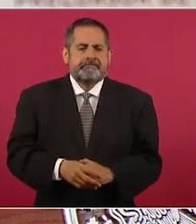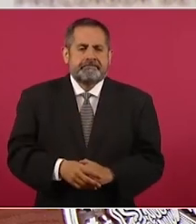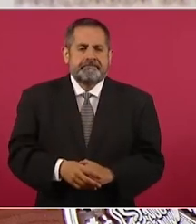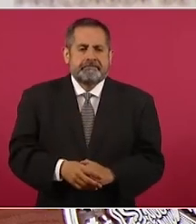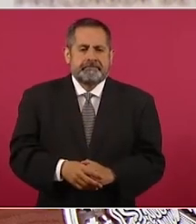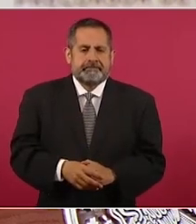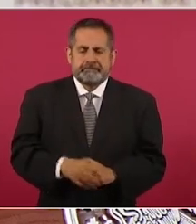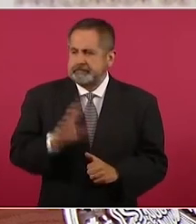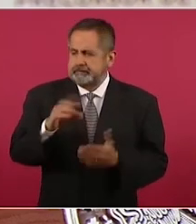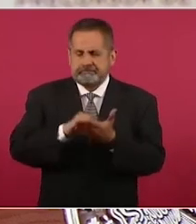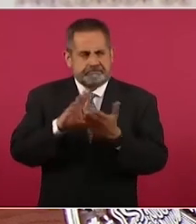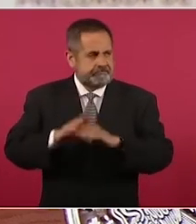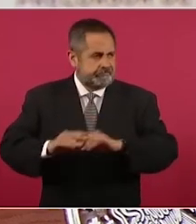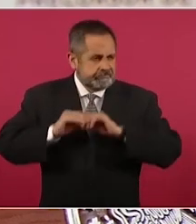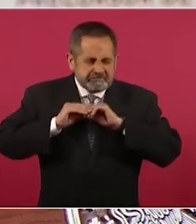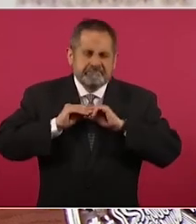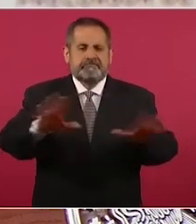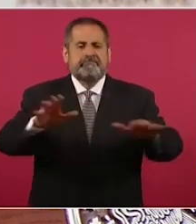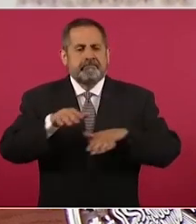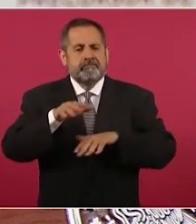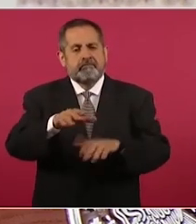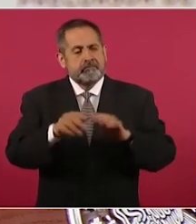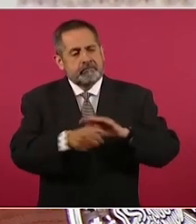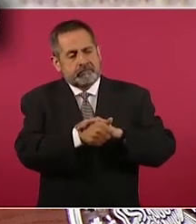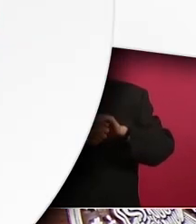ya lo de Ayotzinapa